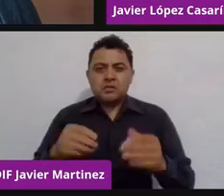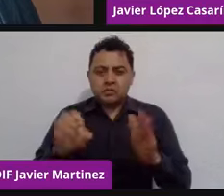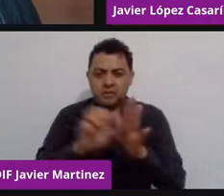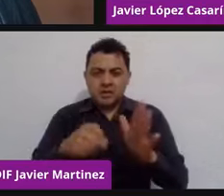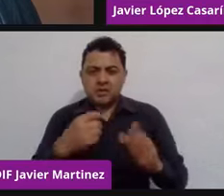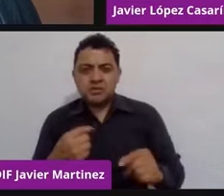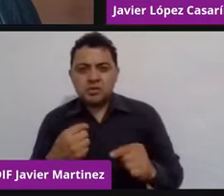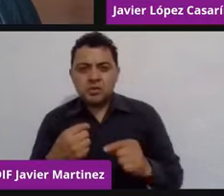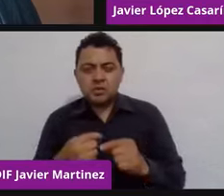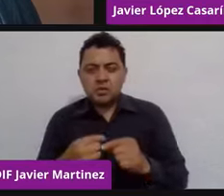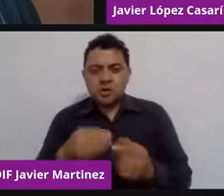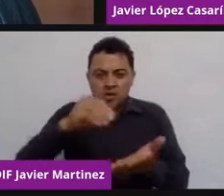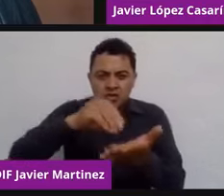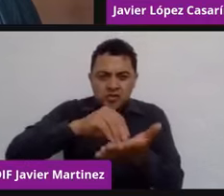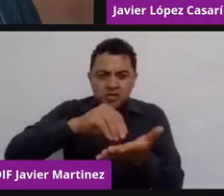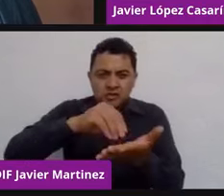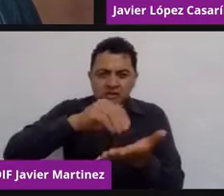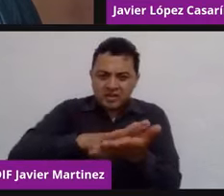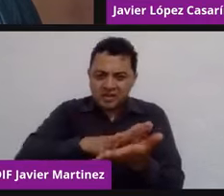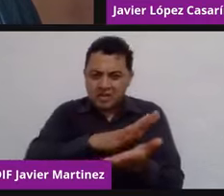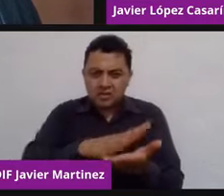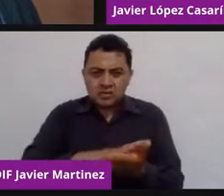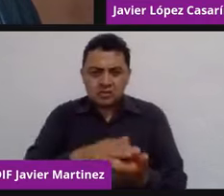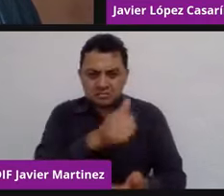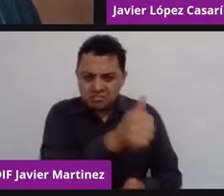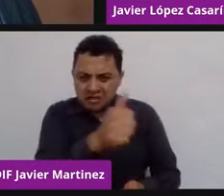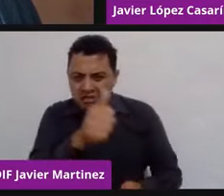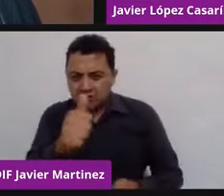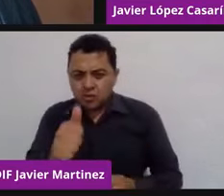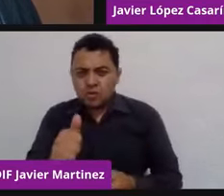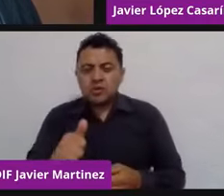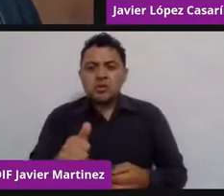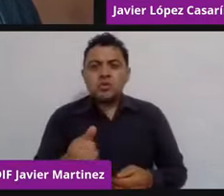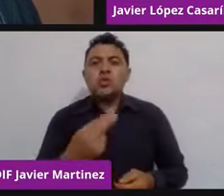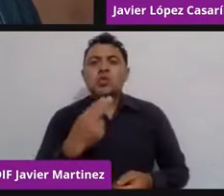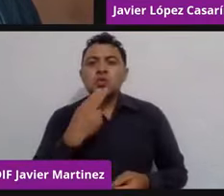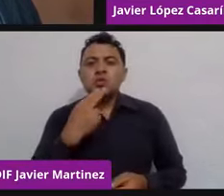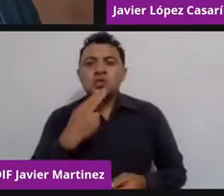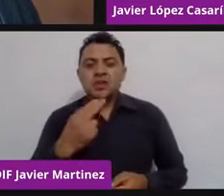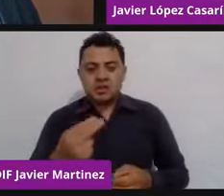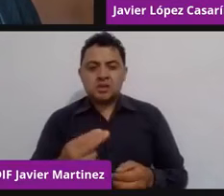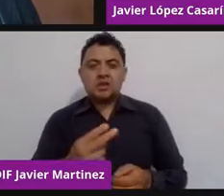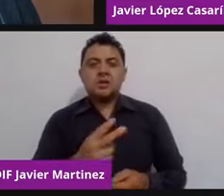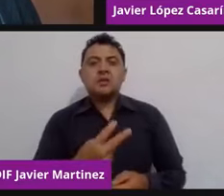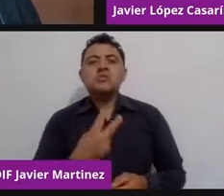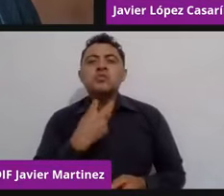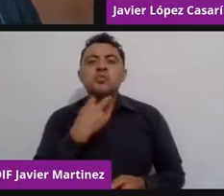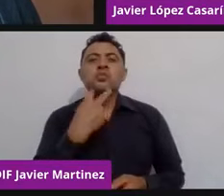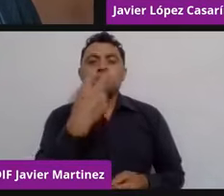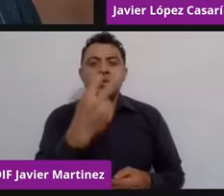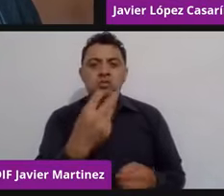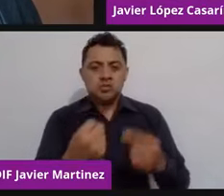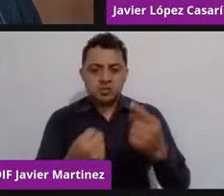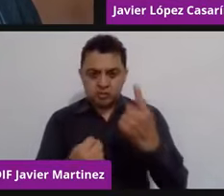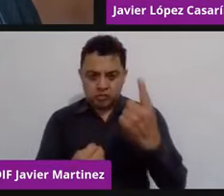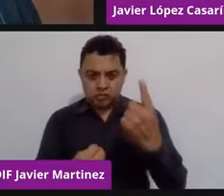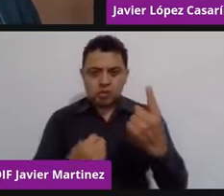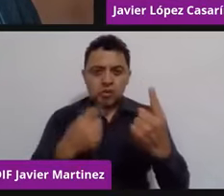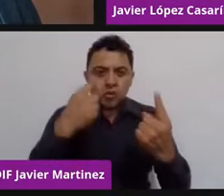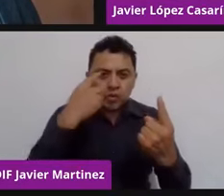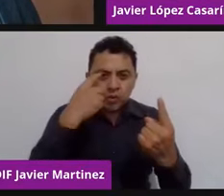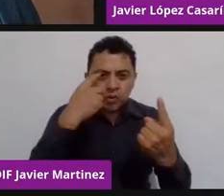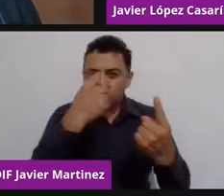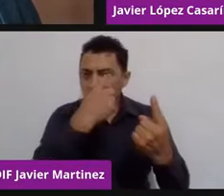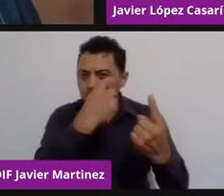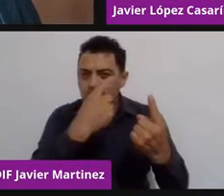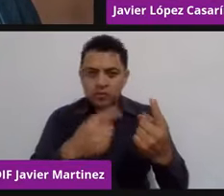pues bueno, podemos utilizar huellas de cadactilares, podemos utilizar la huella de voz, el iris, en fin, hay tantas maneras en las cuales tú puedes